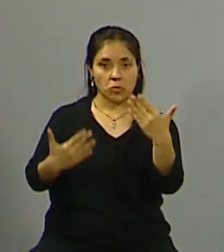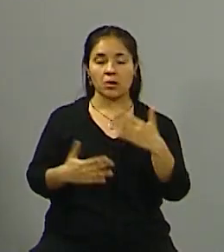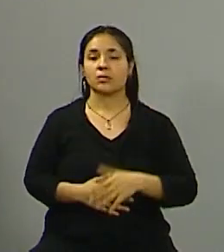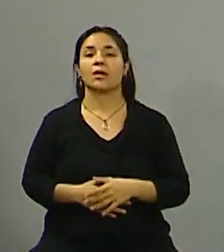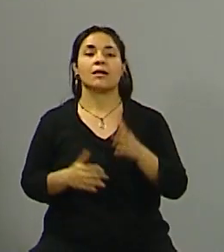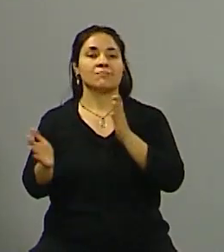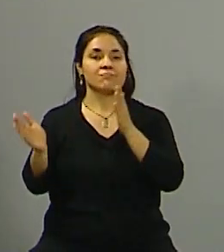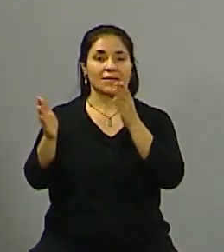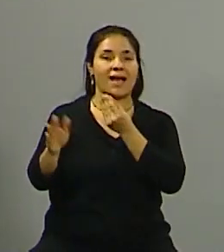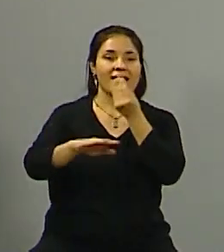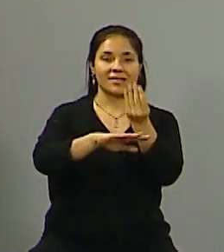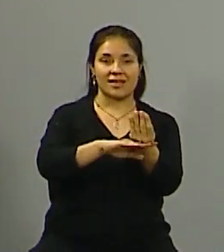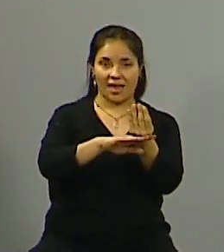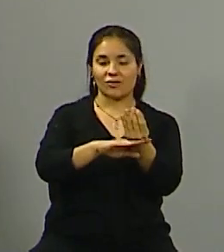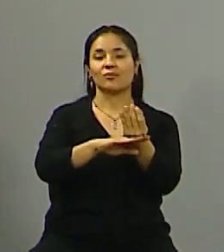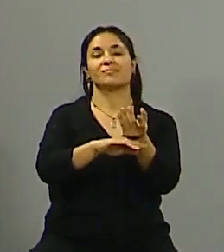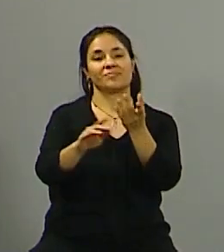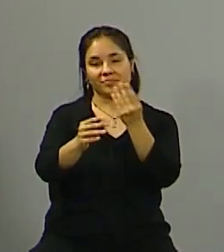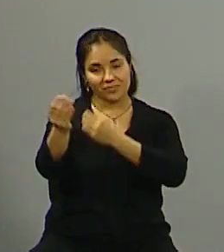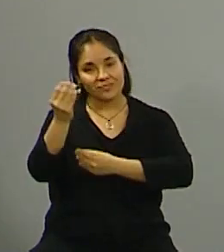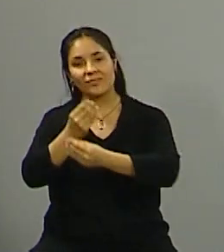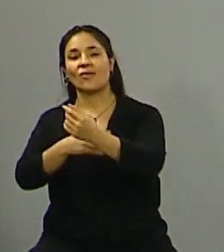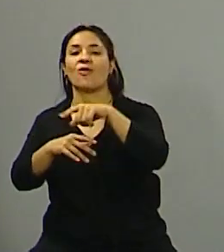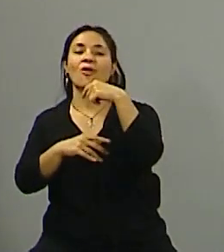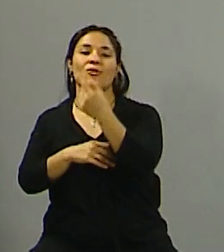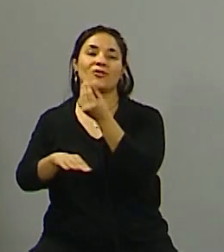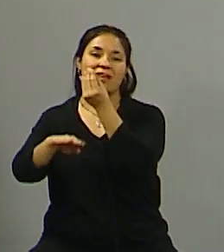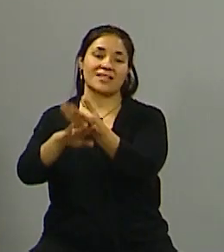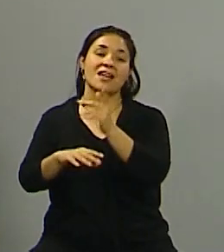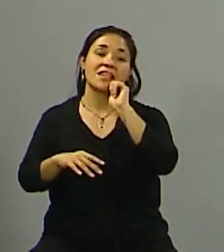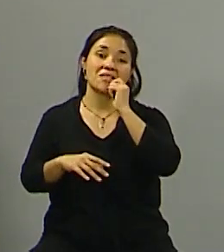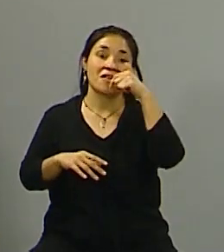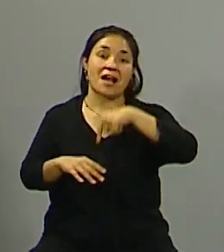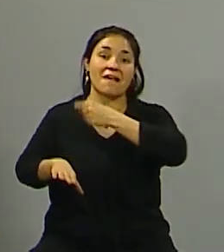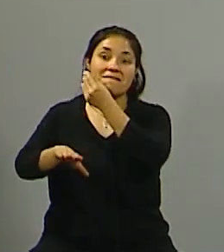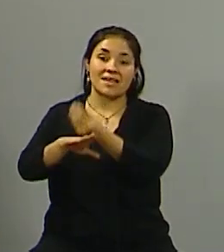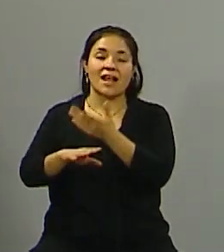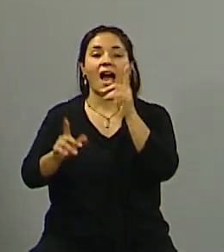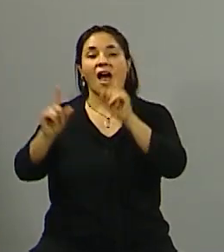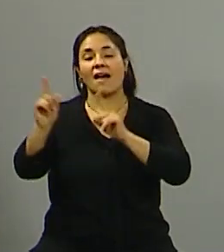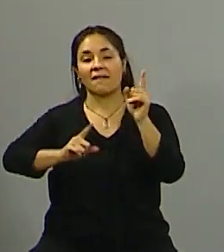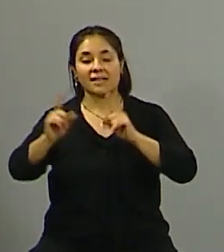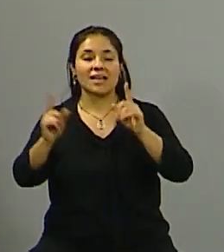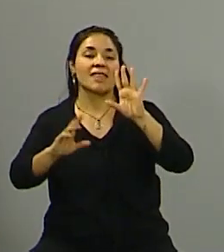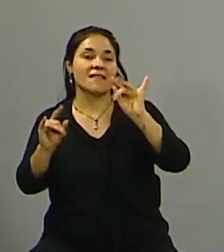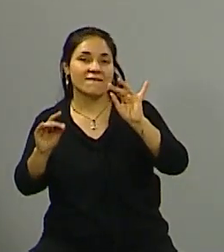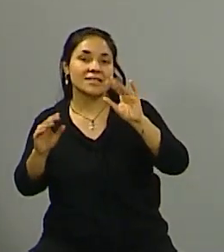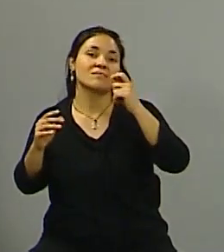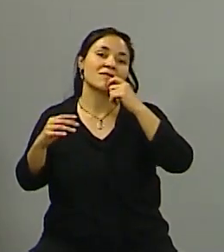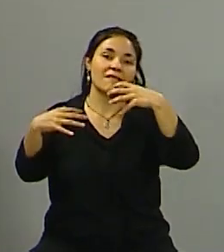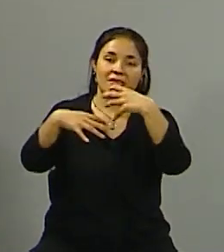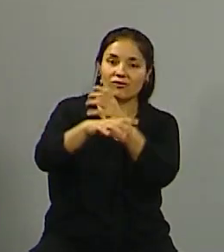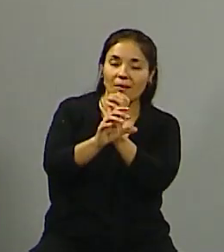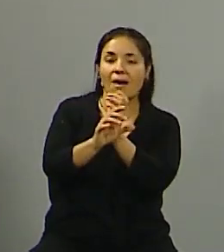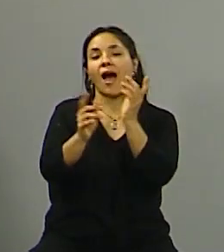candidatos por este estudio. Es un placer tenerlos acá porque a veces por complicaciones de agenda tenemos que hacerlo a través de videollamadas y realmente es distinto